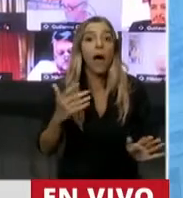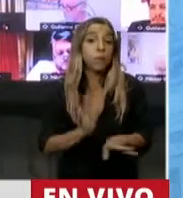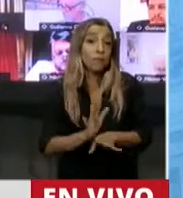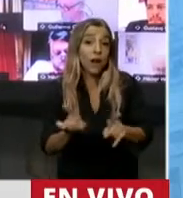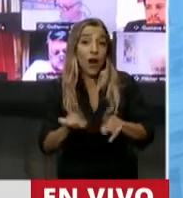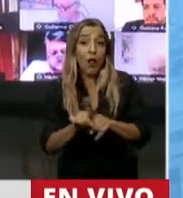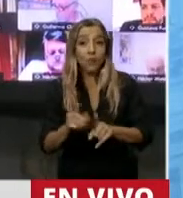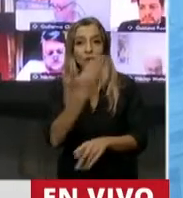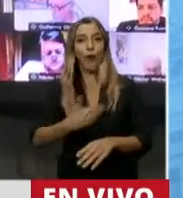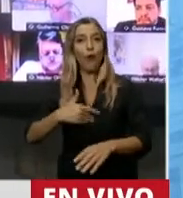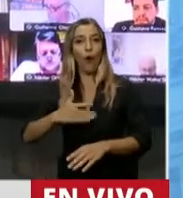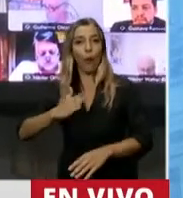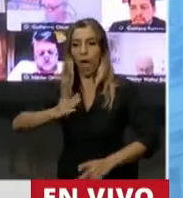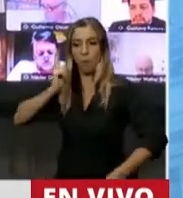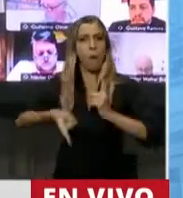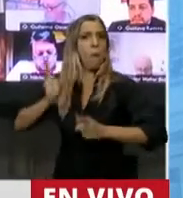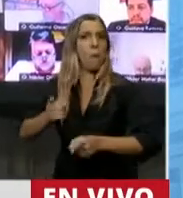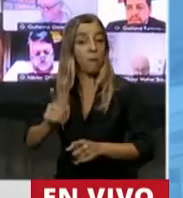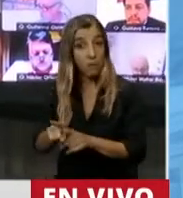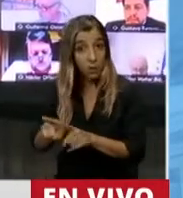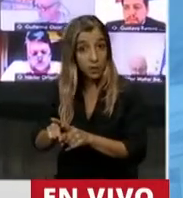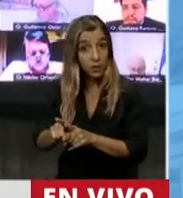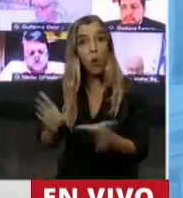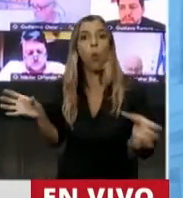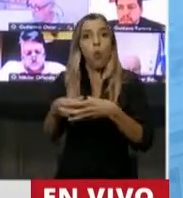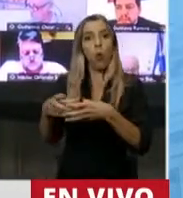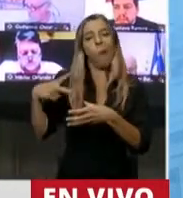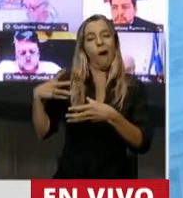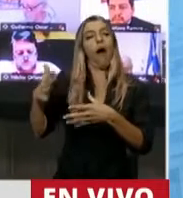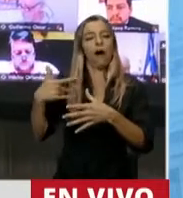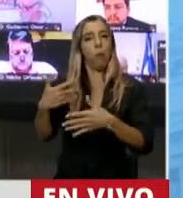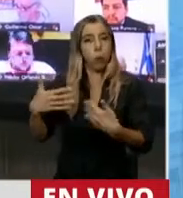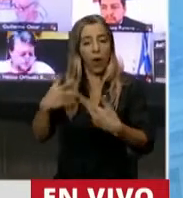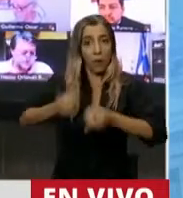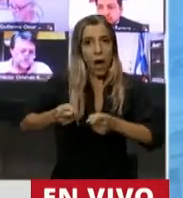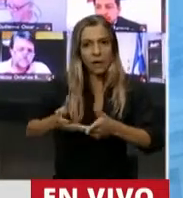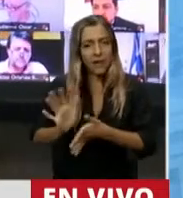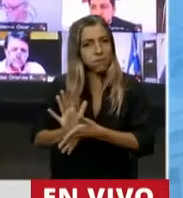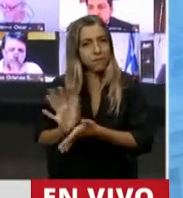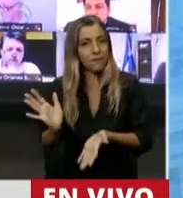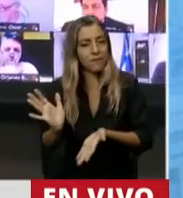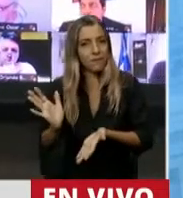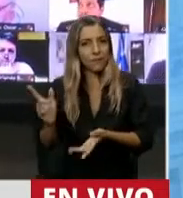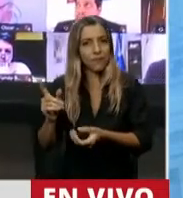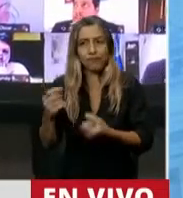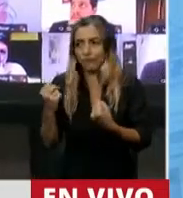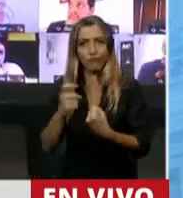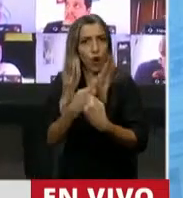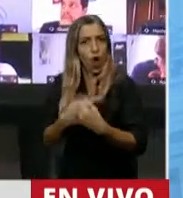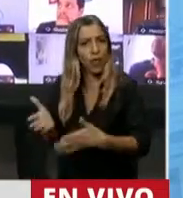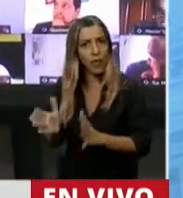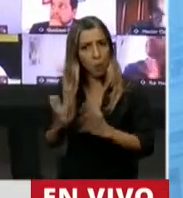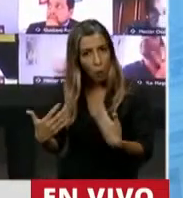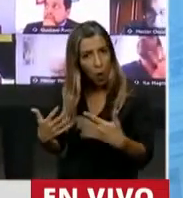una mayoría circunstancial impone a la fuerza coercitivamente